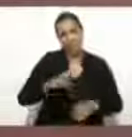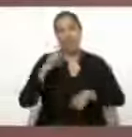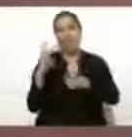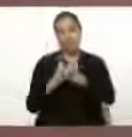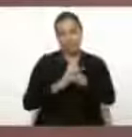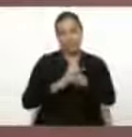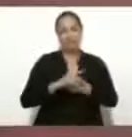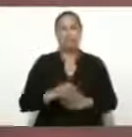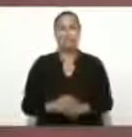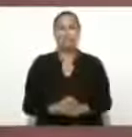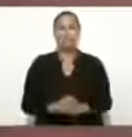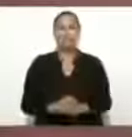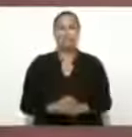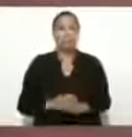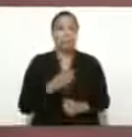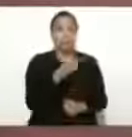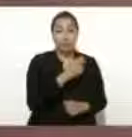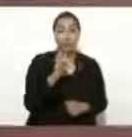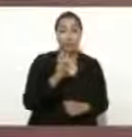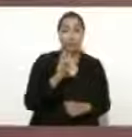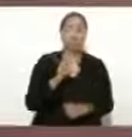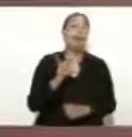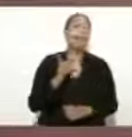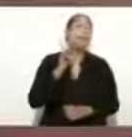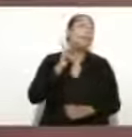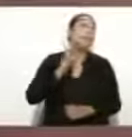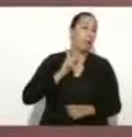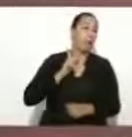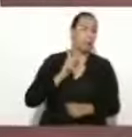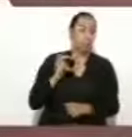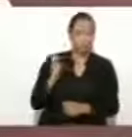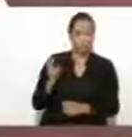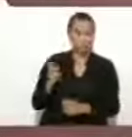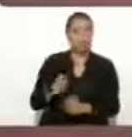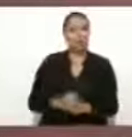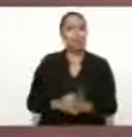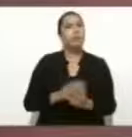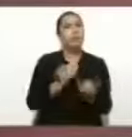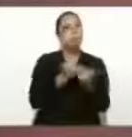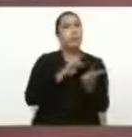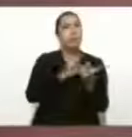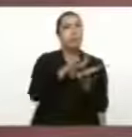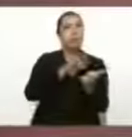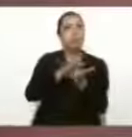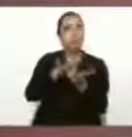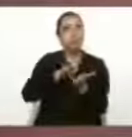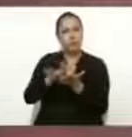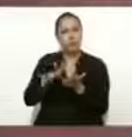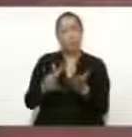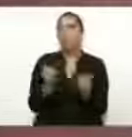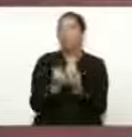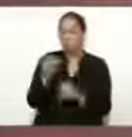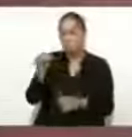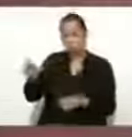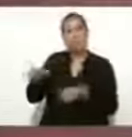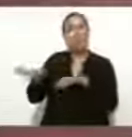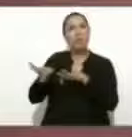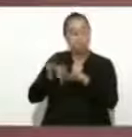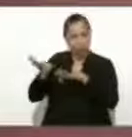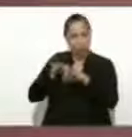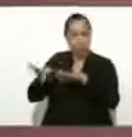En el caso del petróleo, estamos apoyando con los trabajadores petroleros.